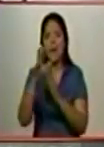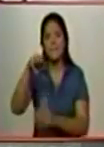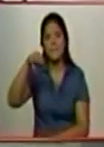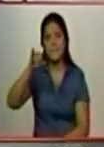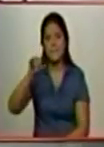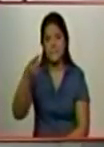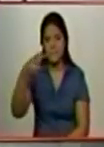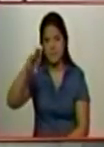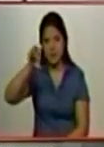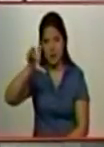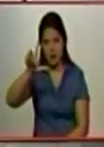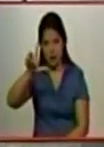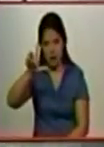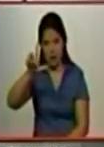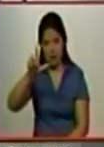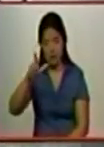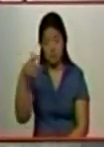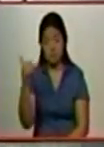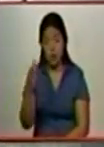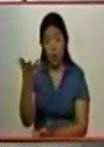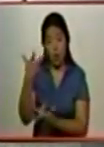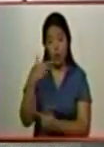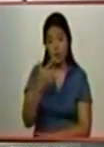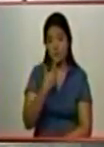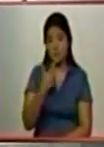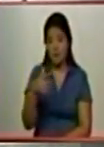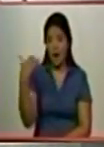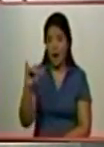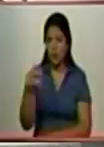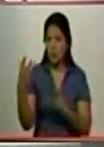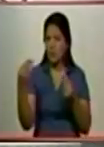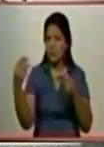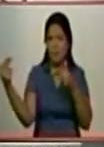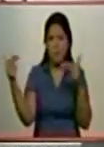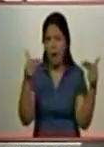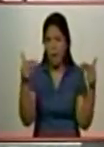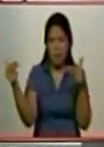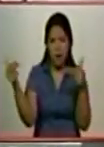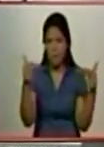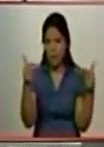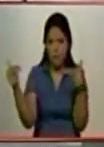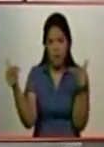reportan combates de encuentro en el área.